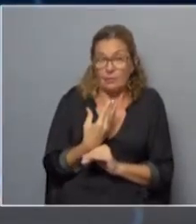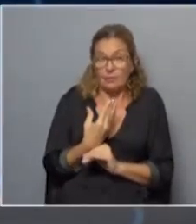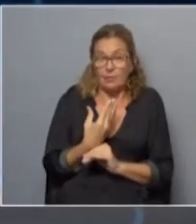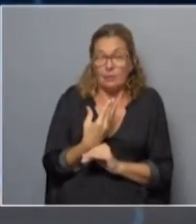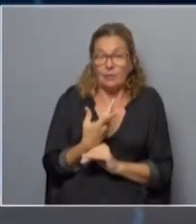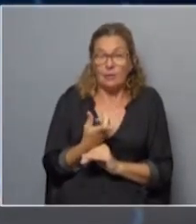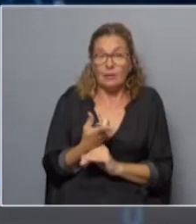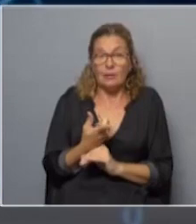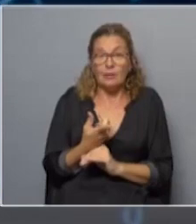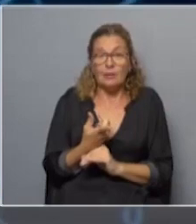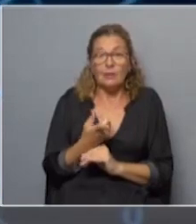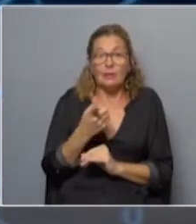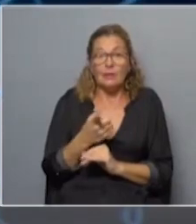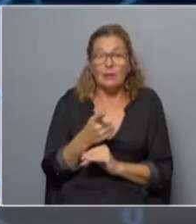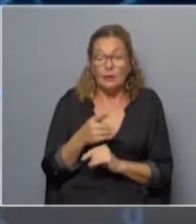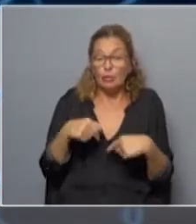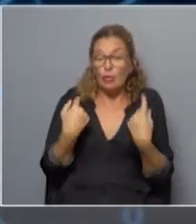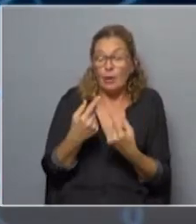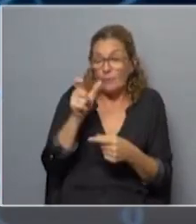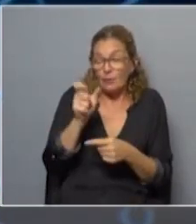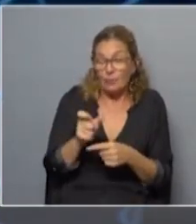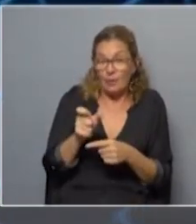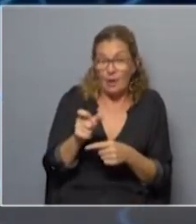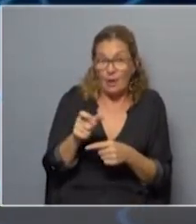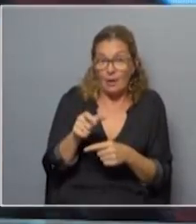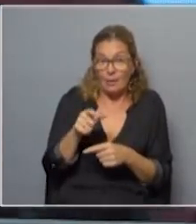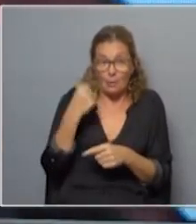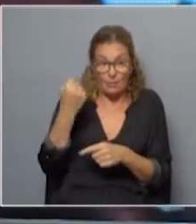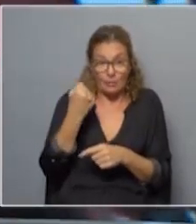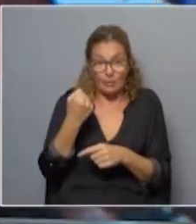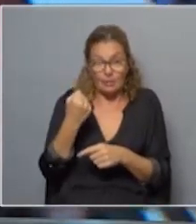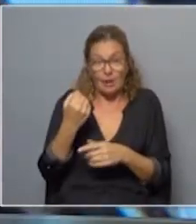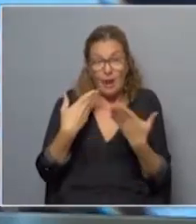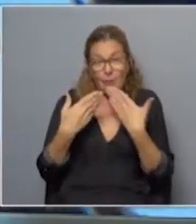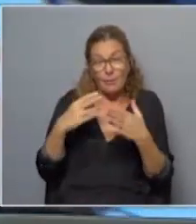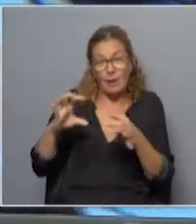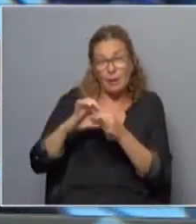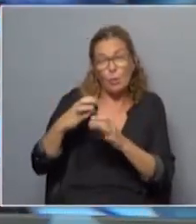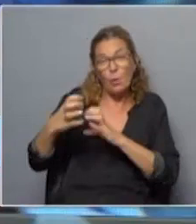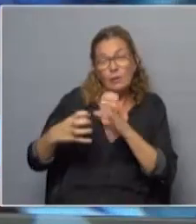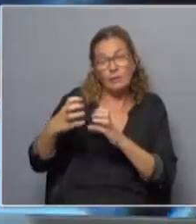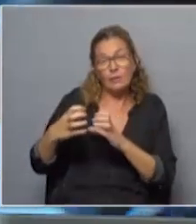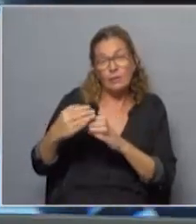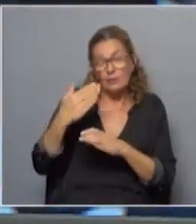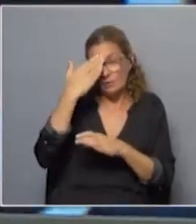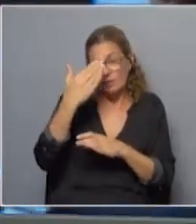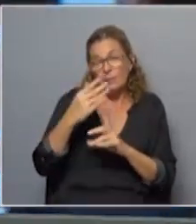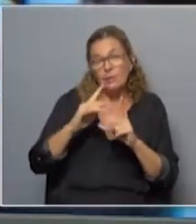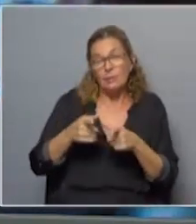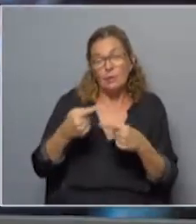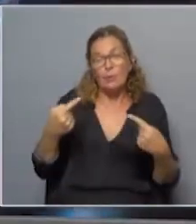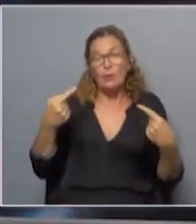soberano. El soberano es el pueblo. Gerardo, hablabas de la coalición y también del rol del Frente Amplio como